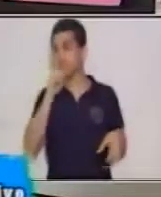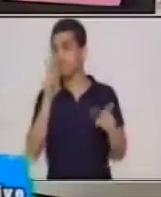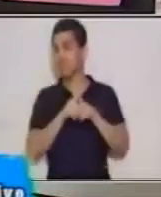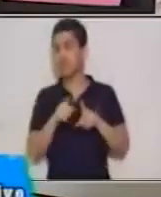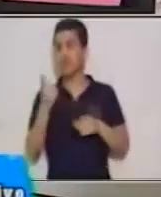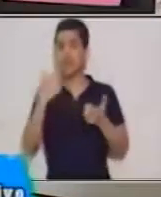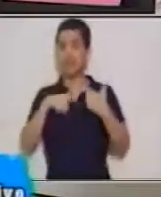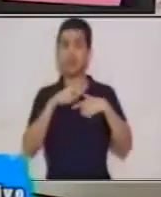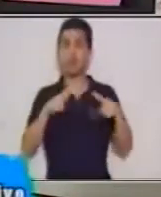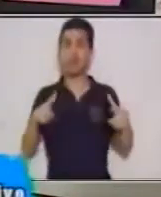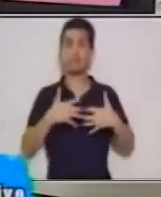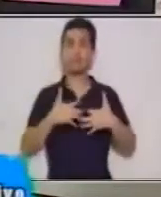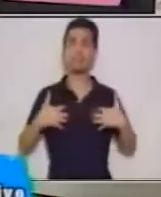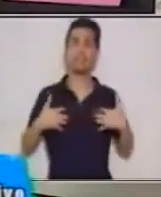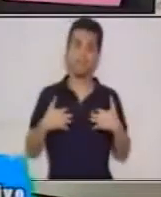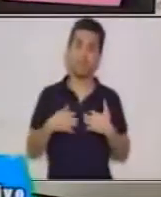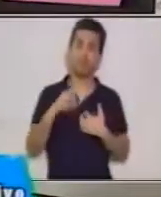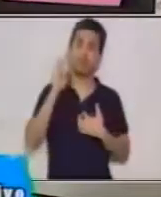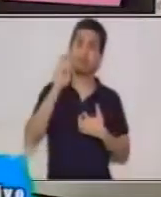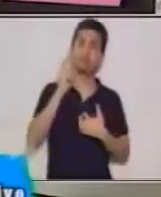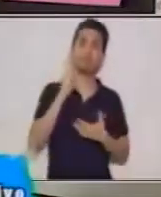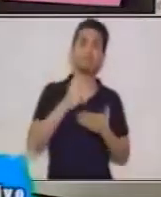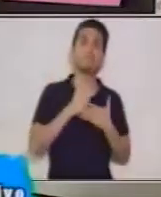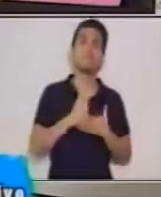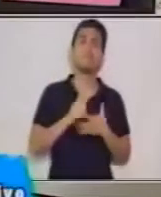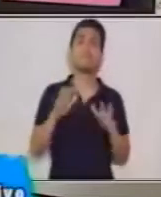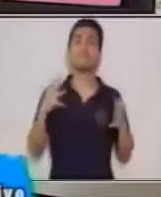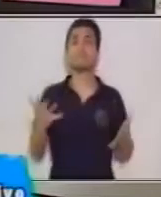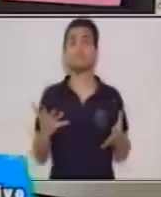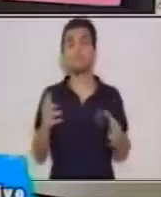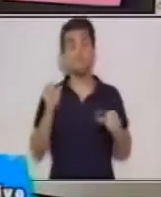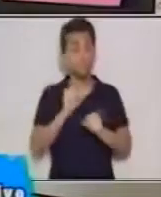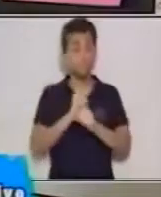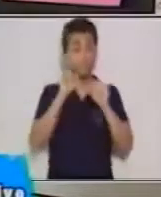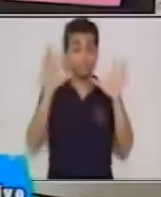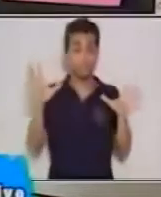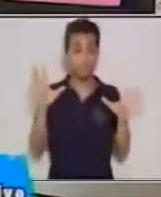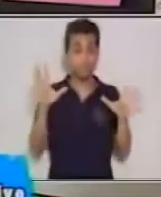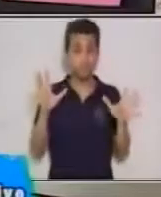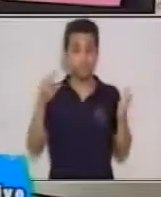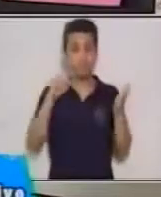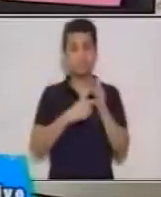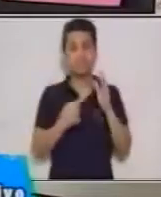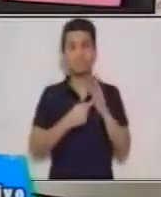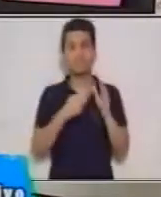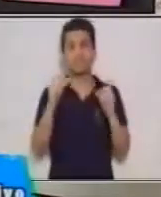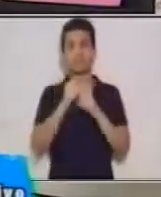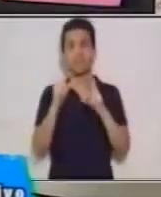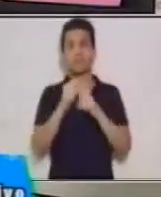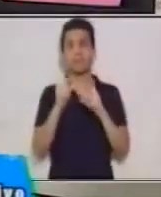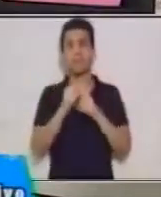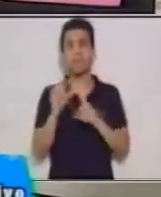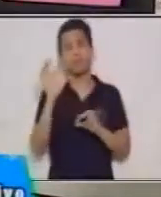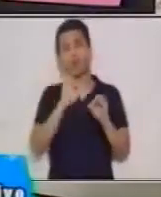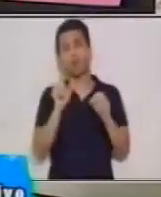científico porque esto nos va a ayudar a tener claro el significado de la palabra o del objeto que nosotros